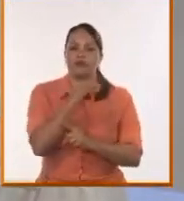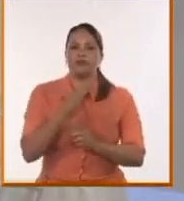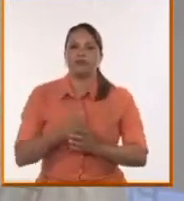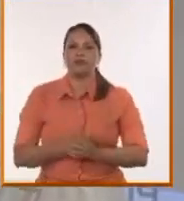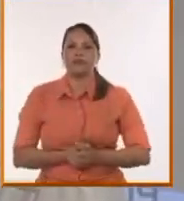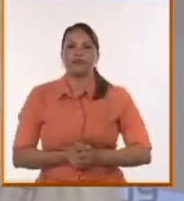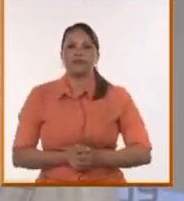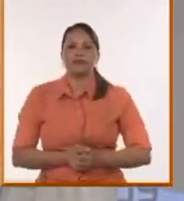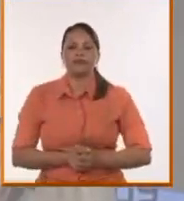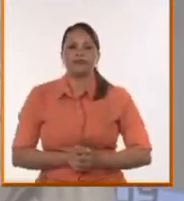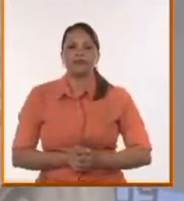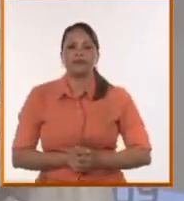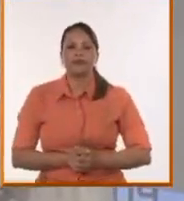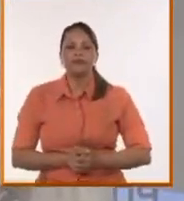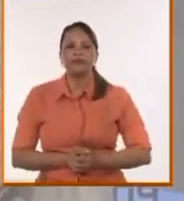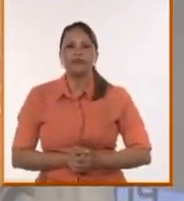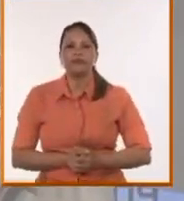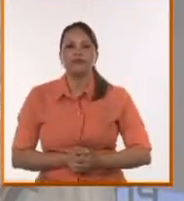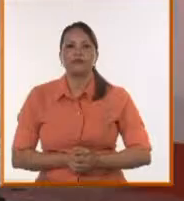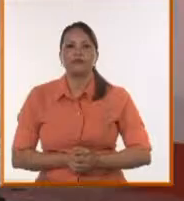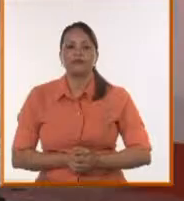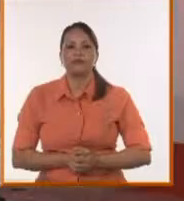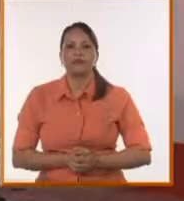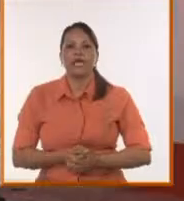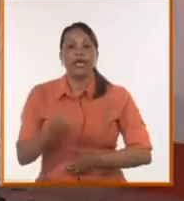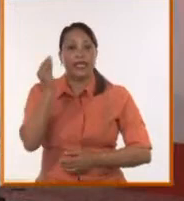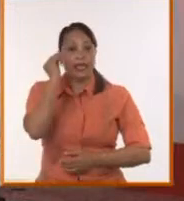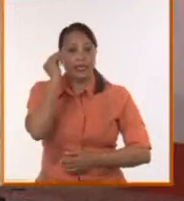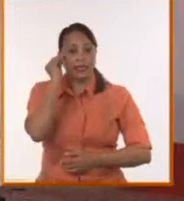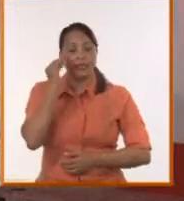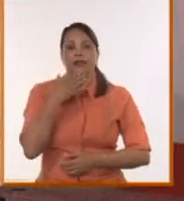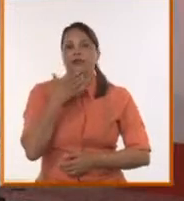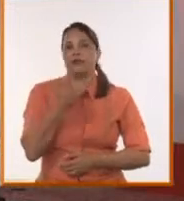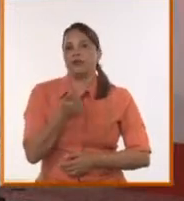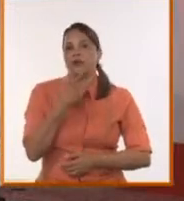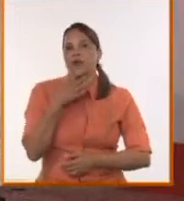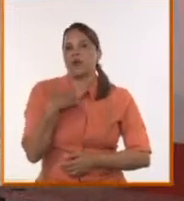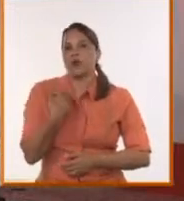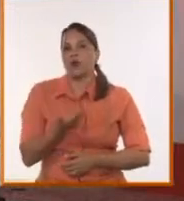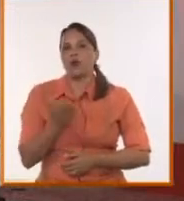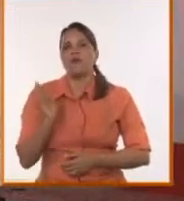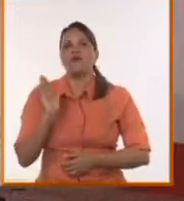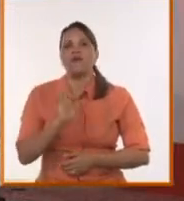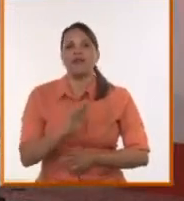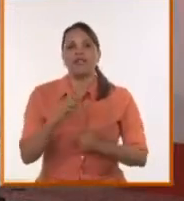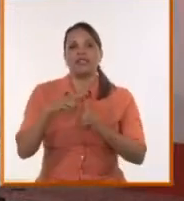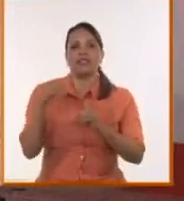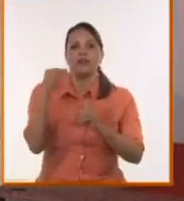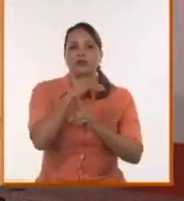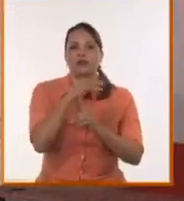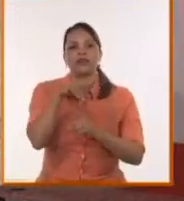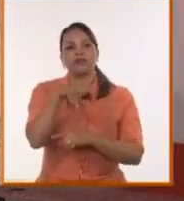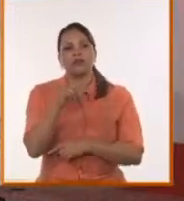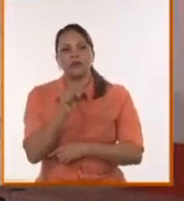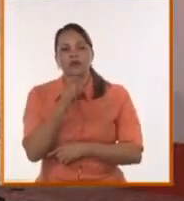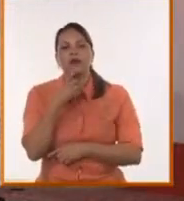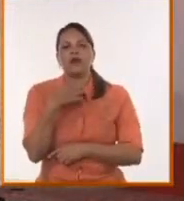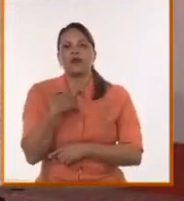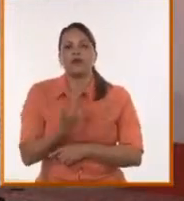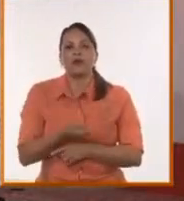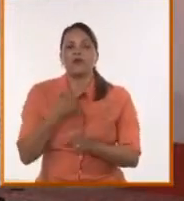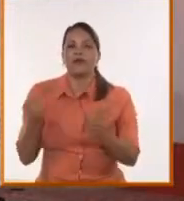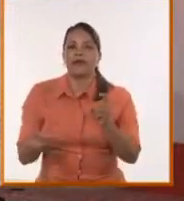maquinarias digitales. Hay que entender esas lógicas para también entender cómo nos van a venir y cómo nosotros debemos responder a esta guerra